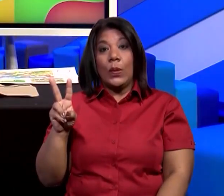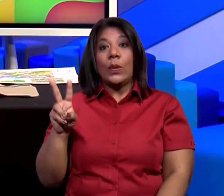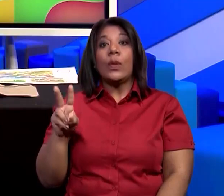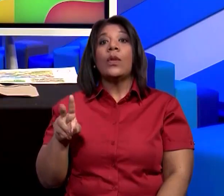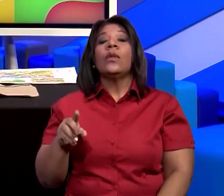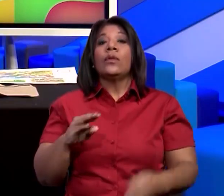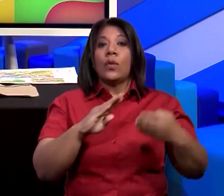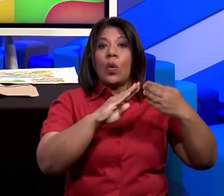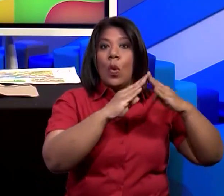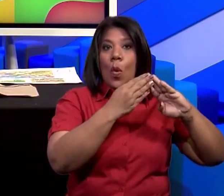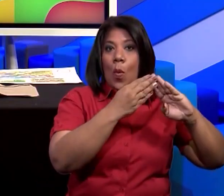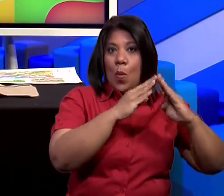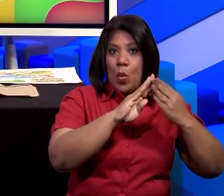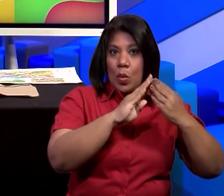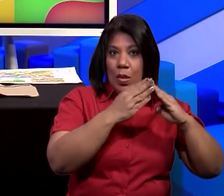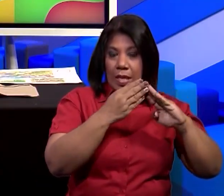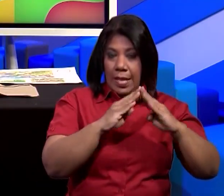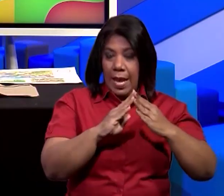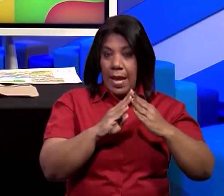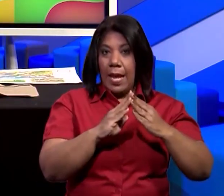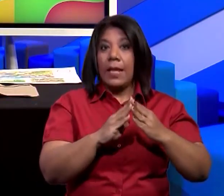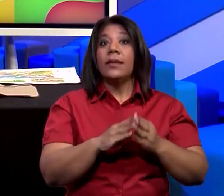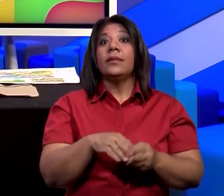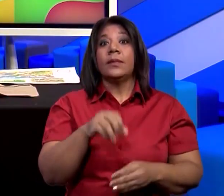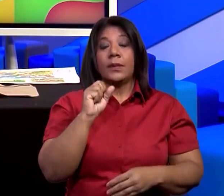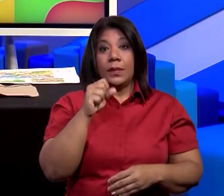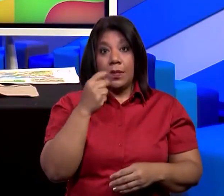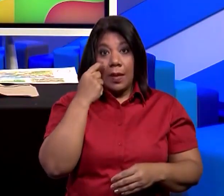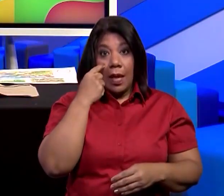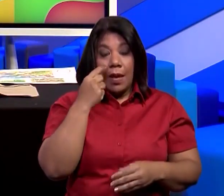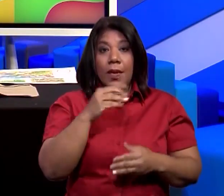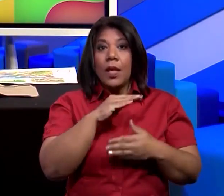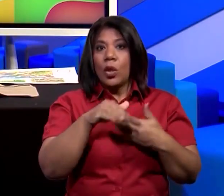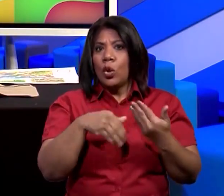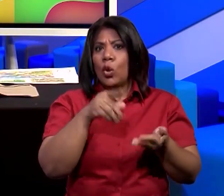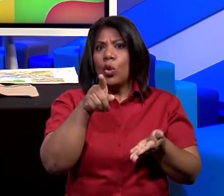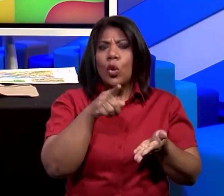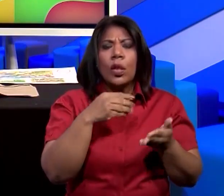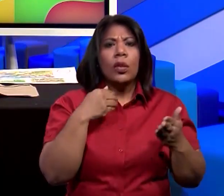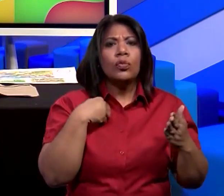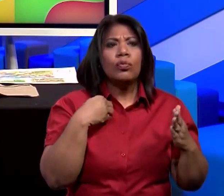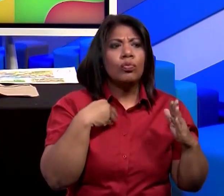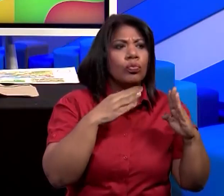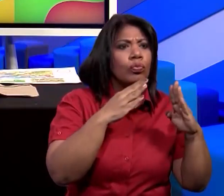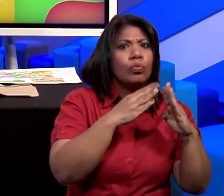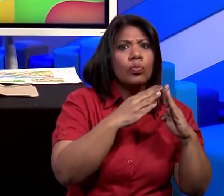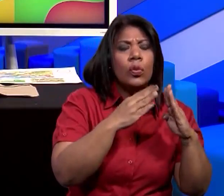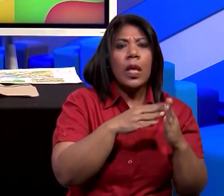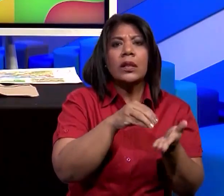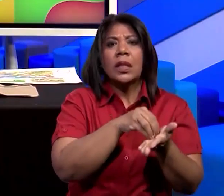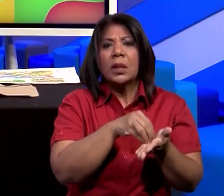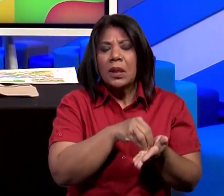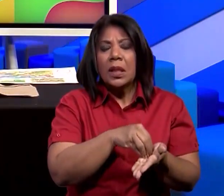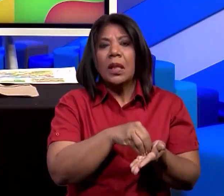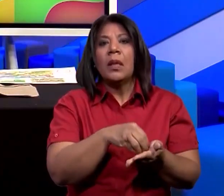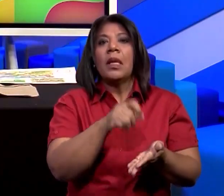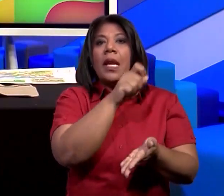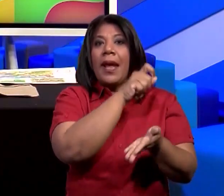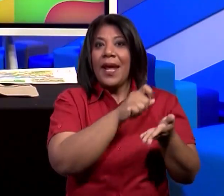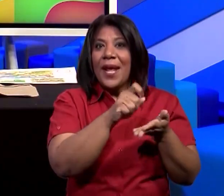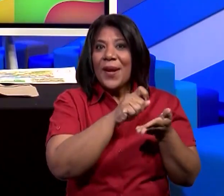la comunidad. tema de la comunidad, que van a ver las características de la comunidad. Donde hay tiendas, donde hay